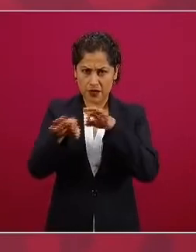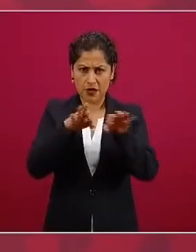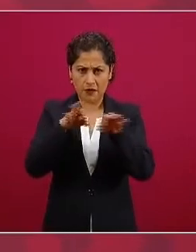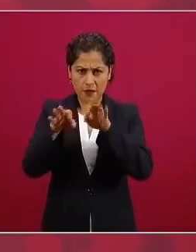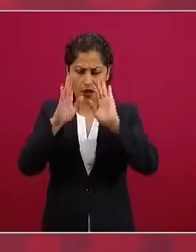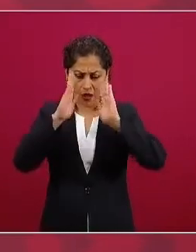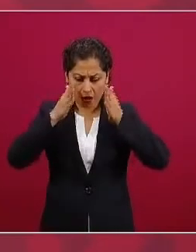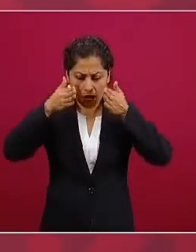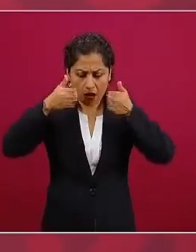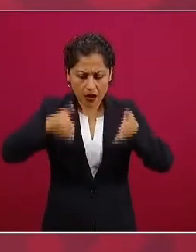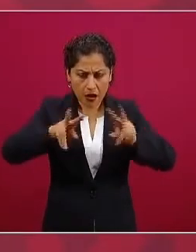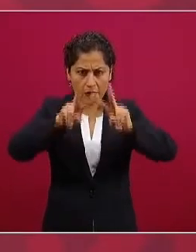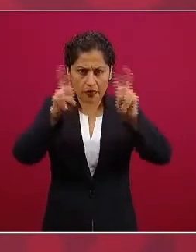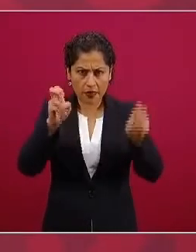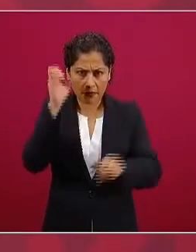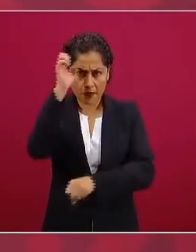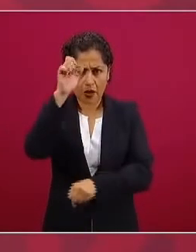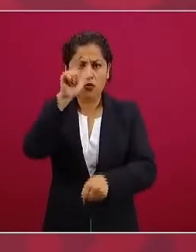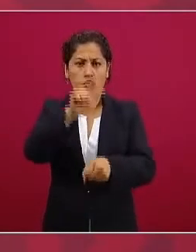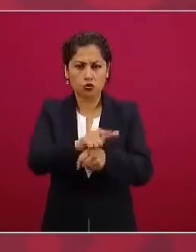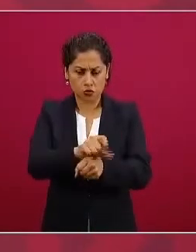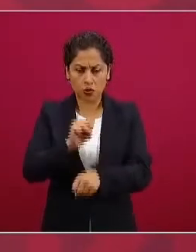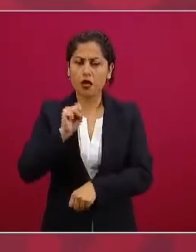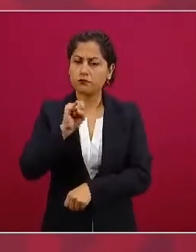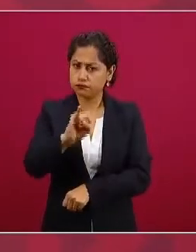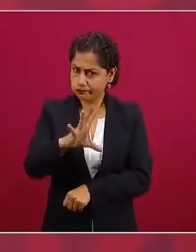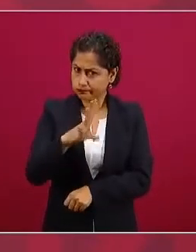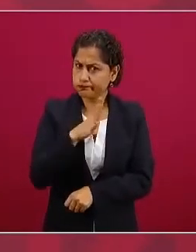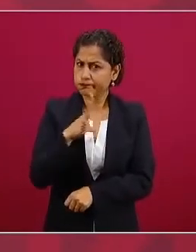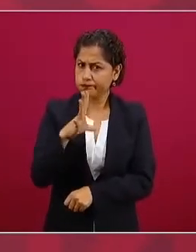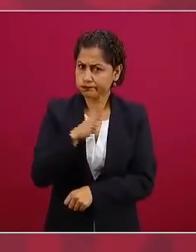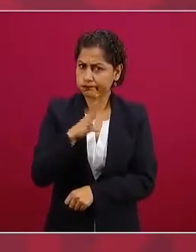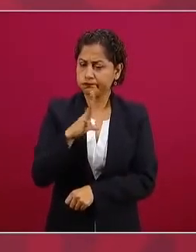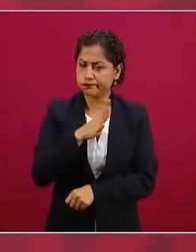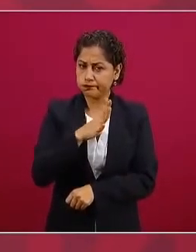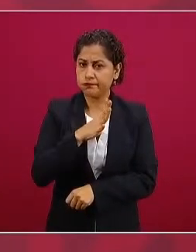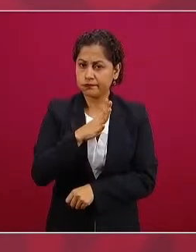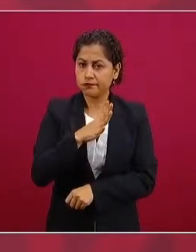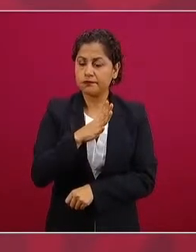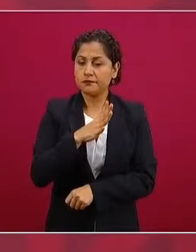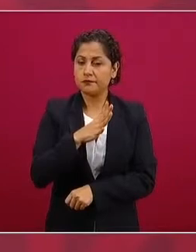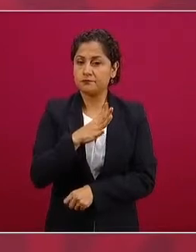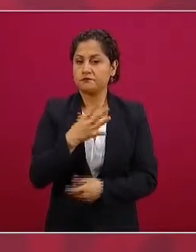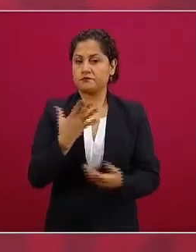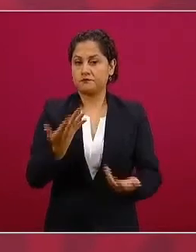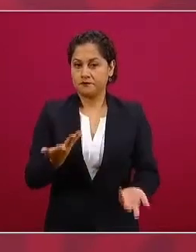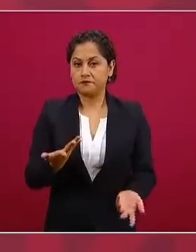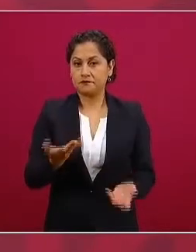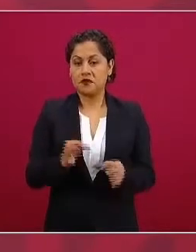todo lo que tiene que ver con la cultura y es fundamental es prioritario